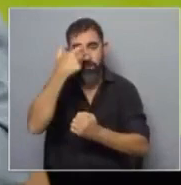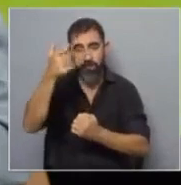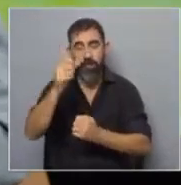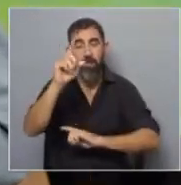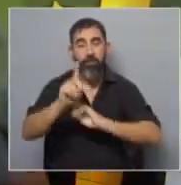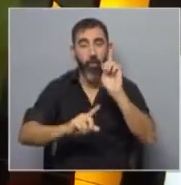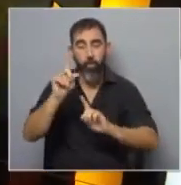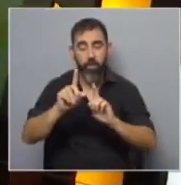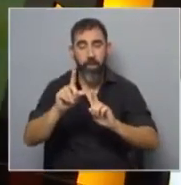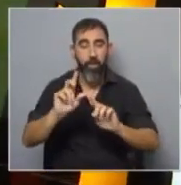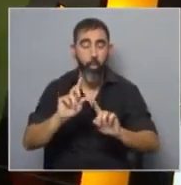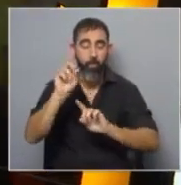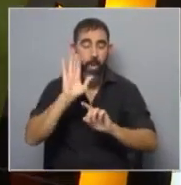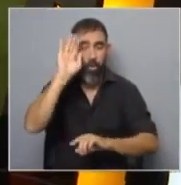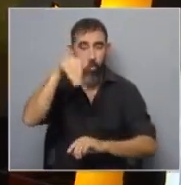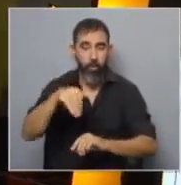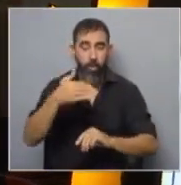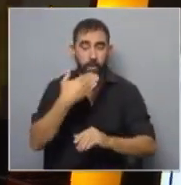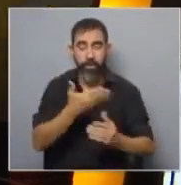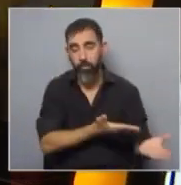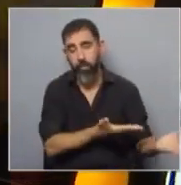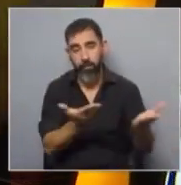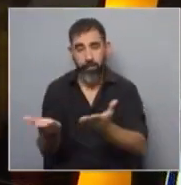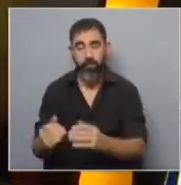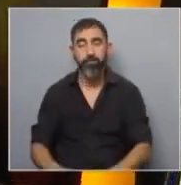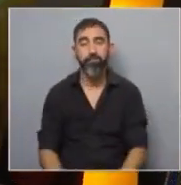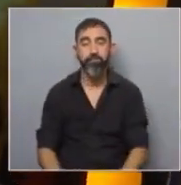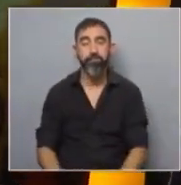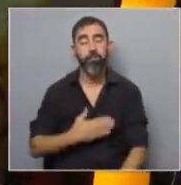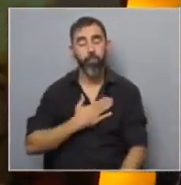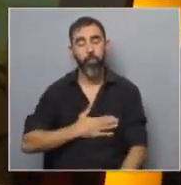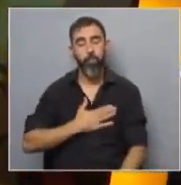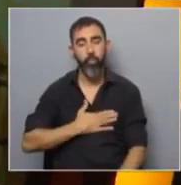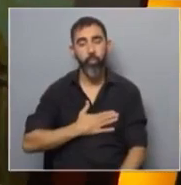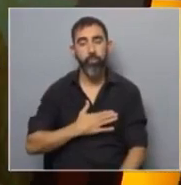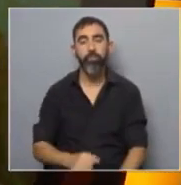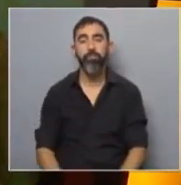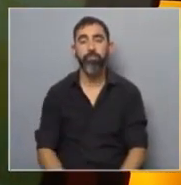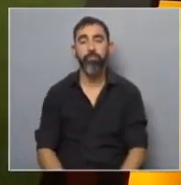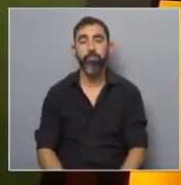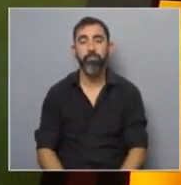ambos de la Universidad de la República. Paul, gracias por acompañarnos y bienvenido. Un gusto. Un placer.